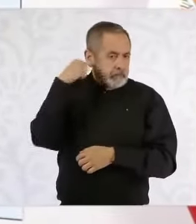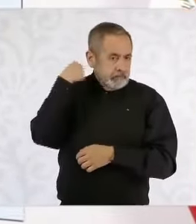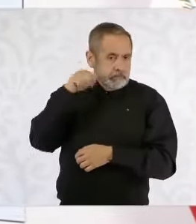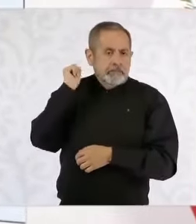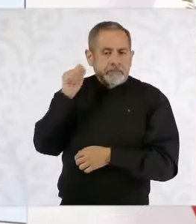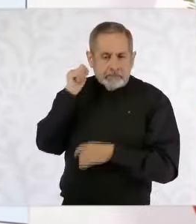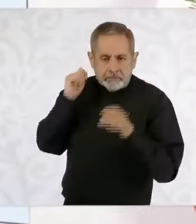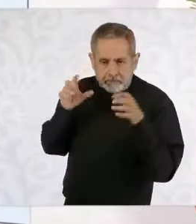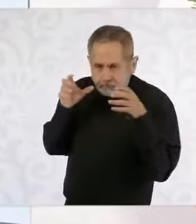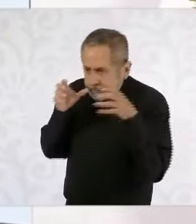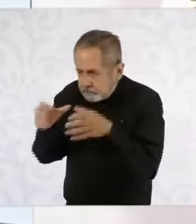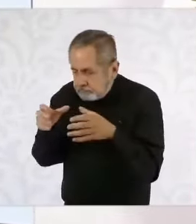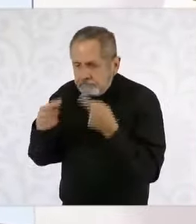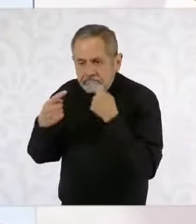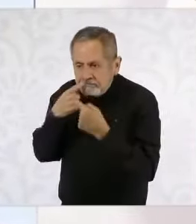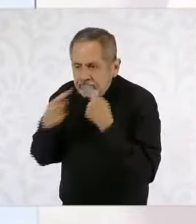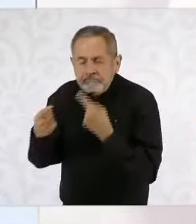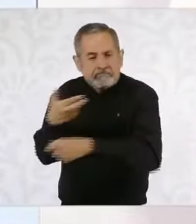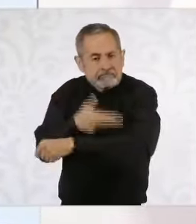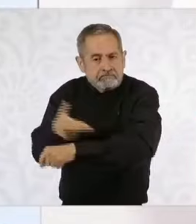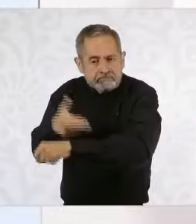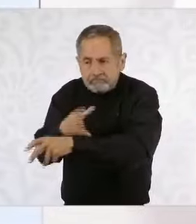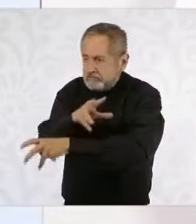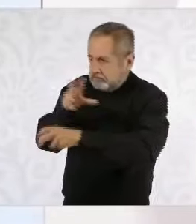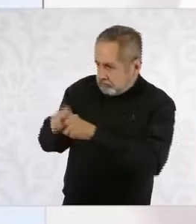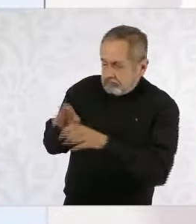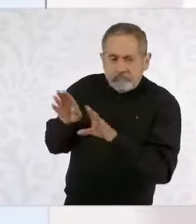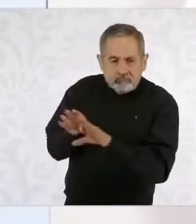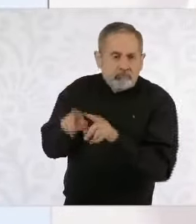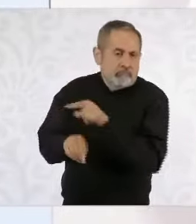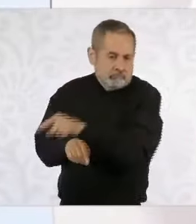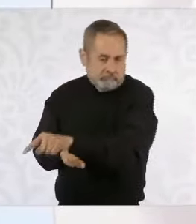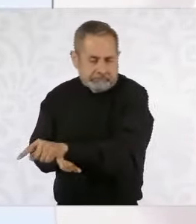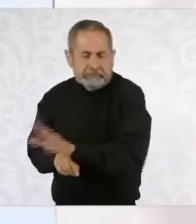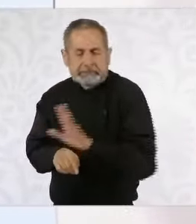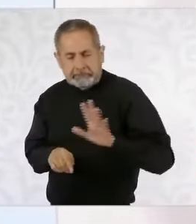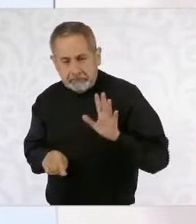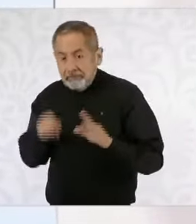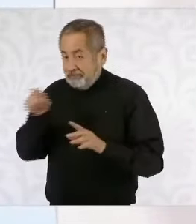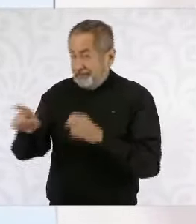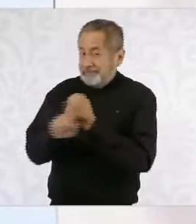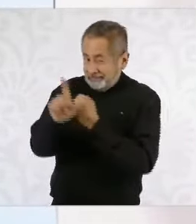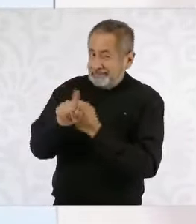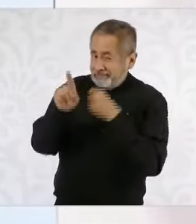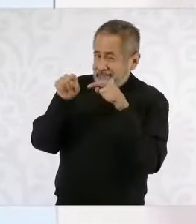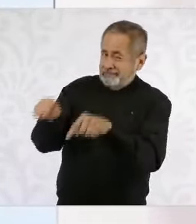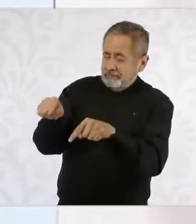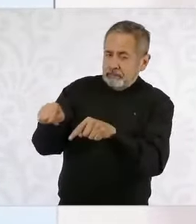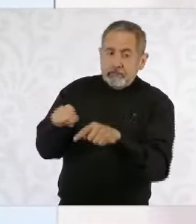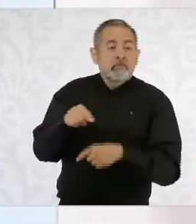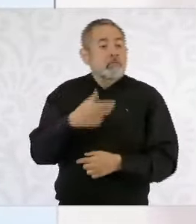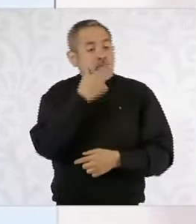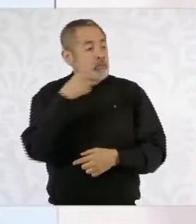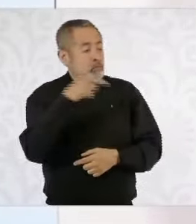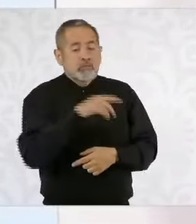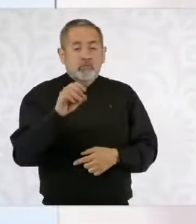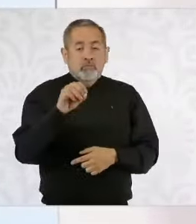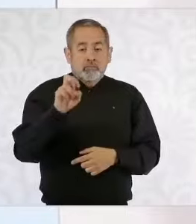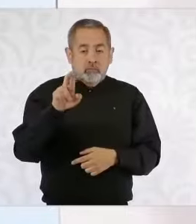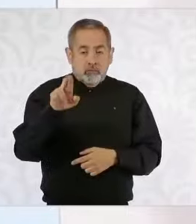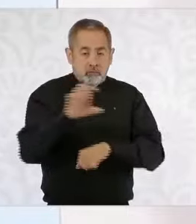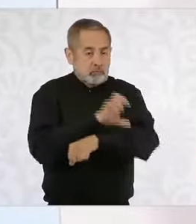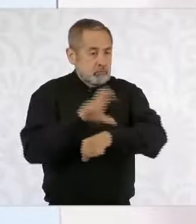que tiene su problemática particular. Entonces, está ahí el secretario Omar García Jarfuch en